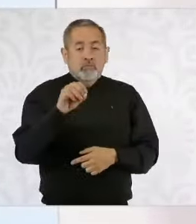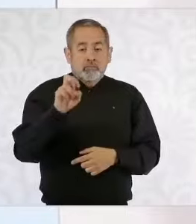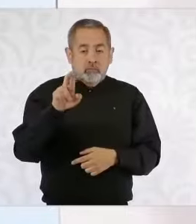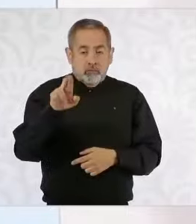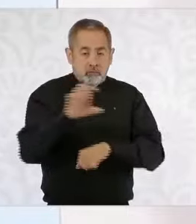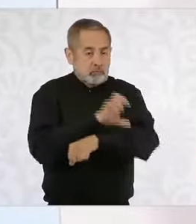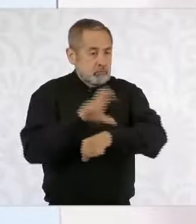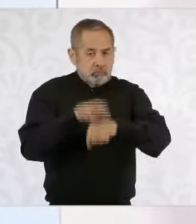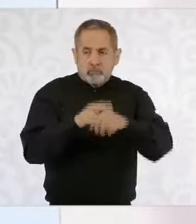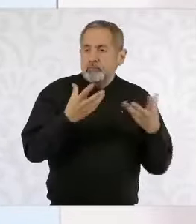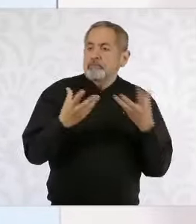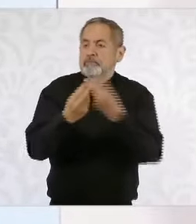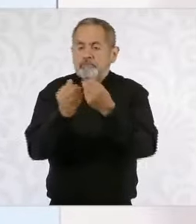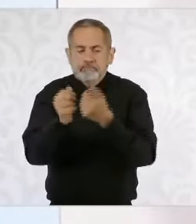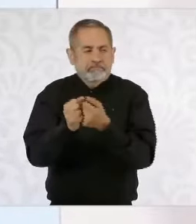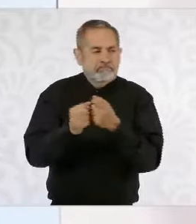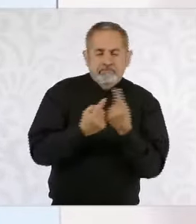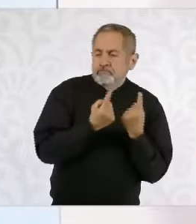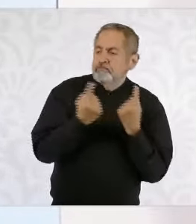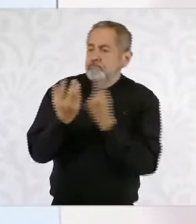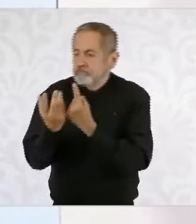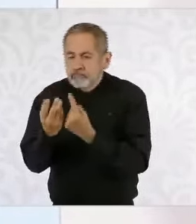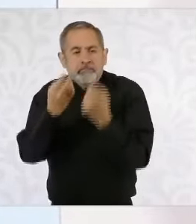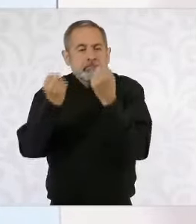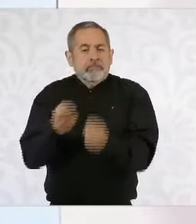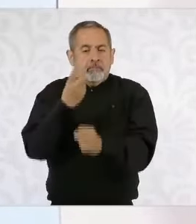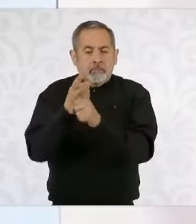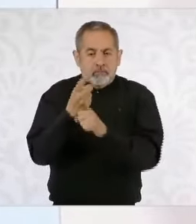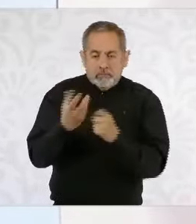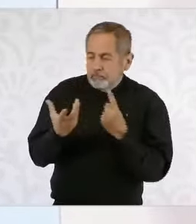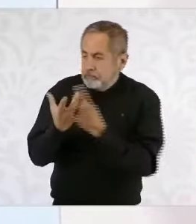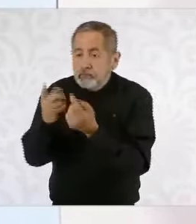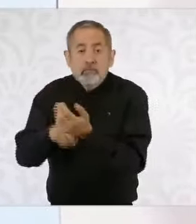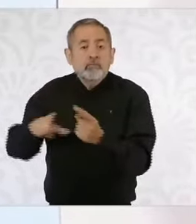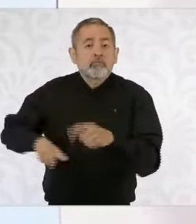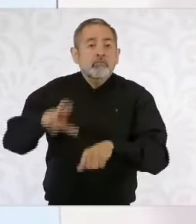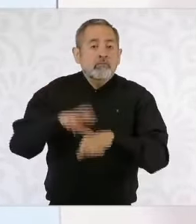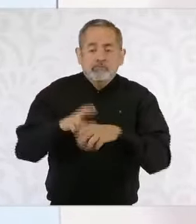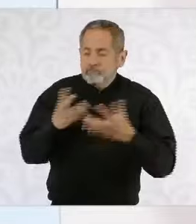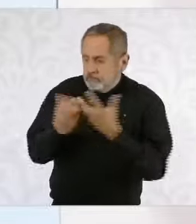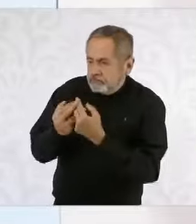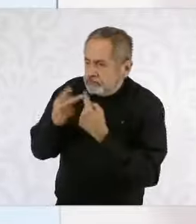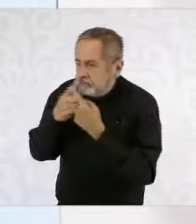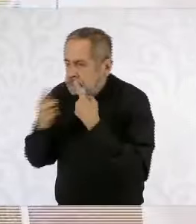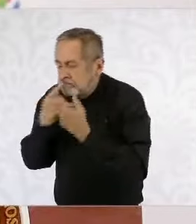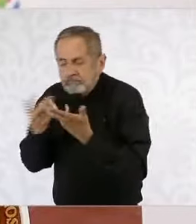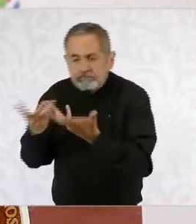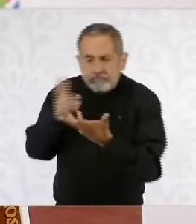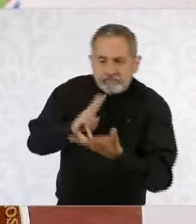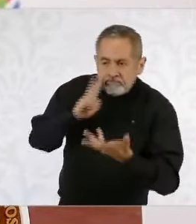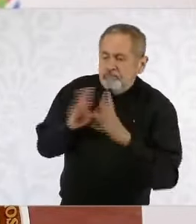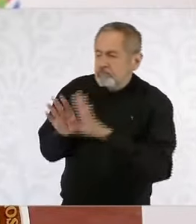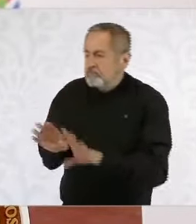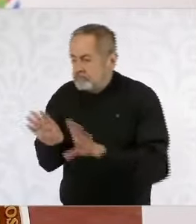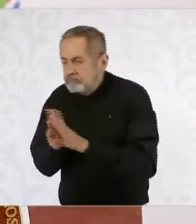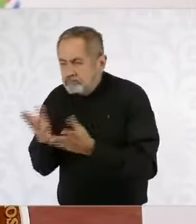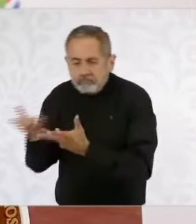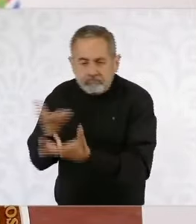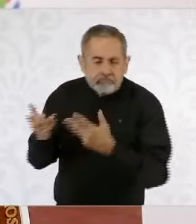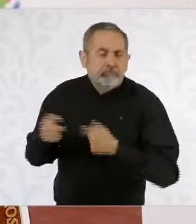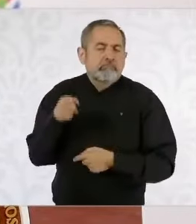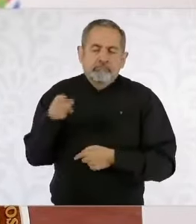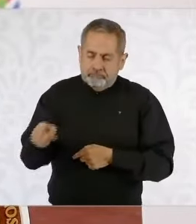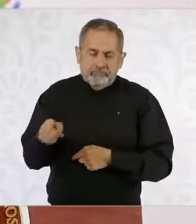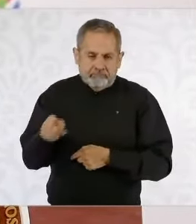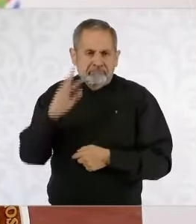coordinación con el secretario de Seguridad Pública, con el gobernador y todo el